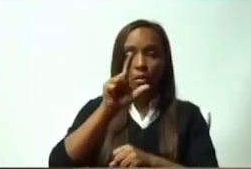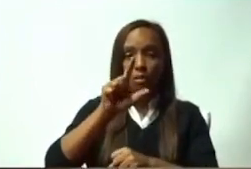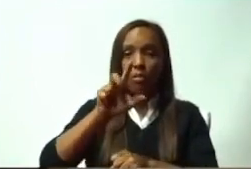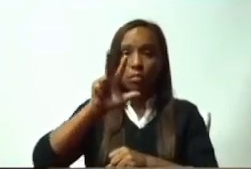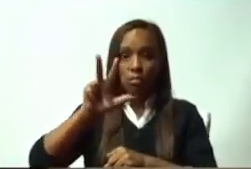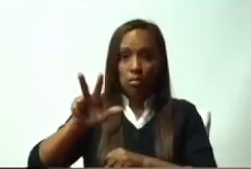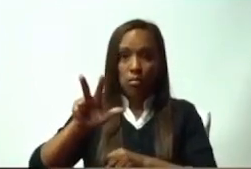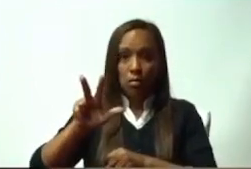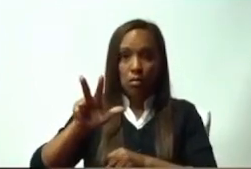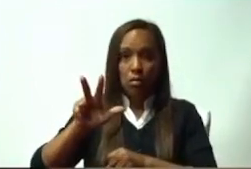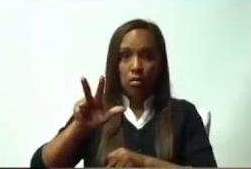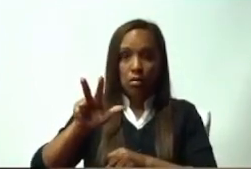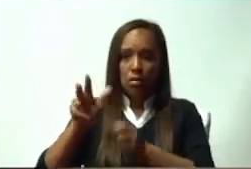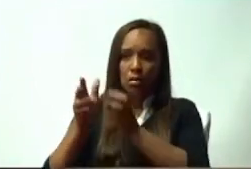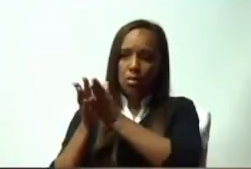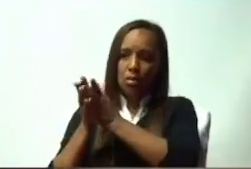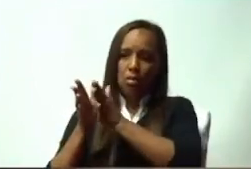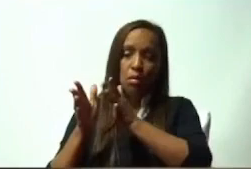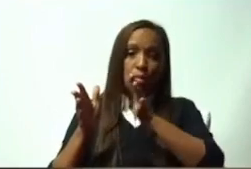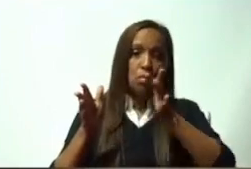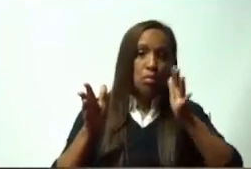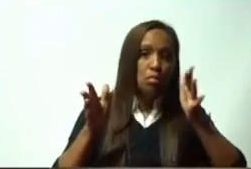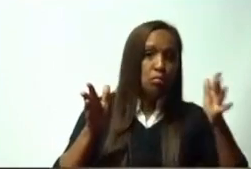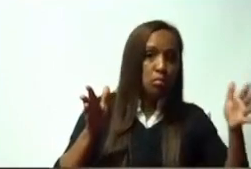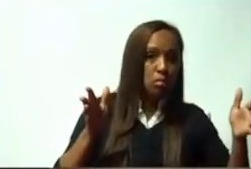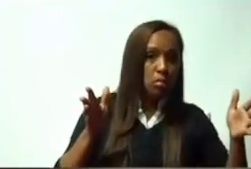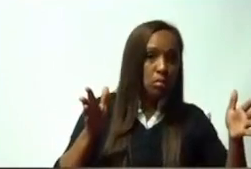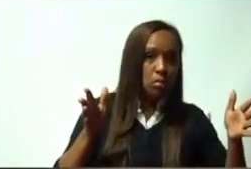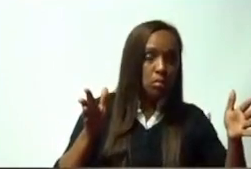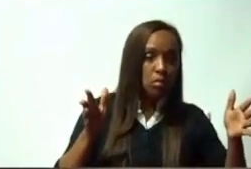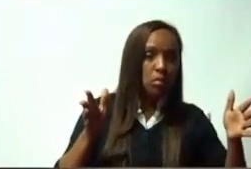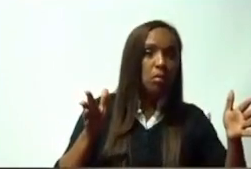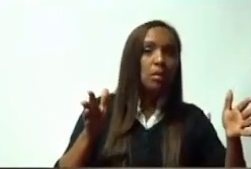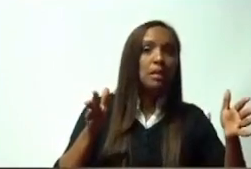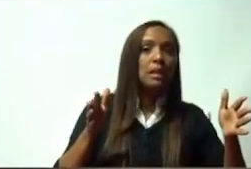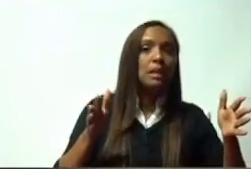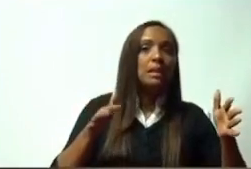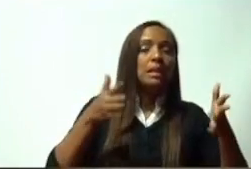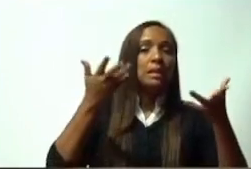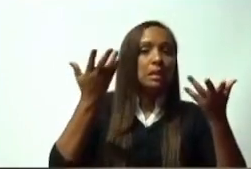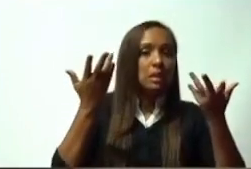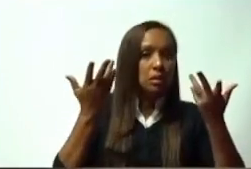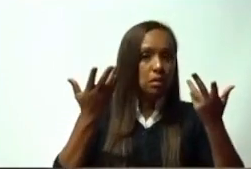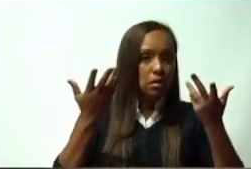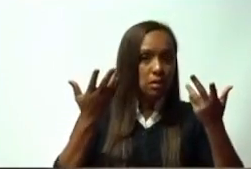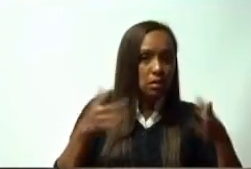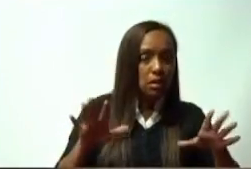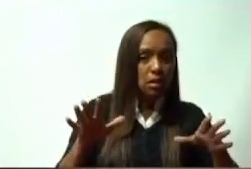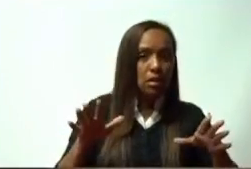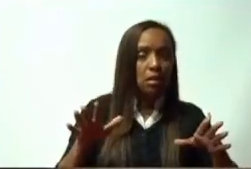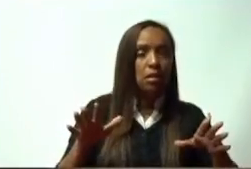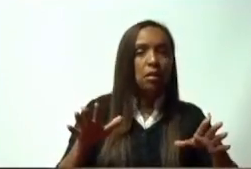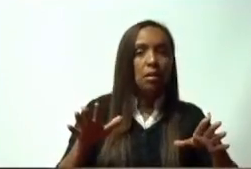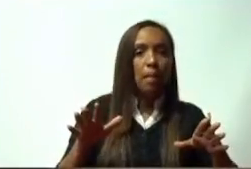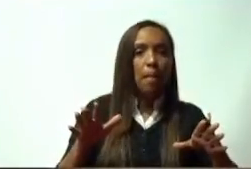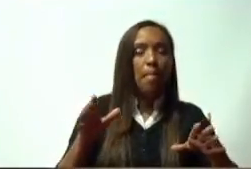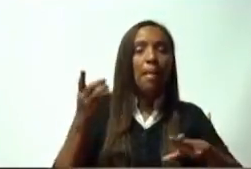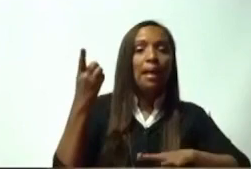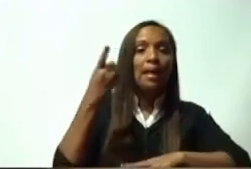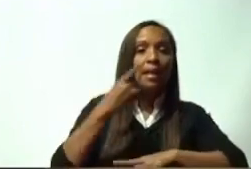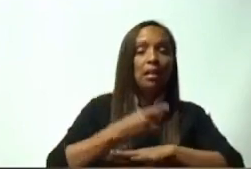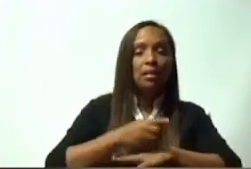ahí, 120 días luego de su entrada en vigencia, que se vencieron el pasado 2 de febrero del presente año